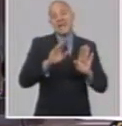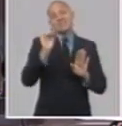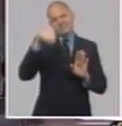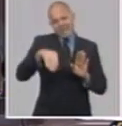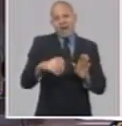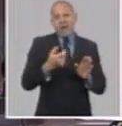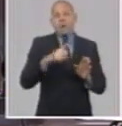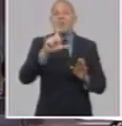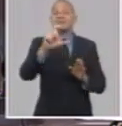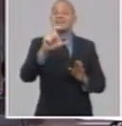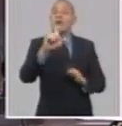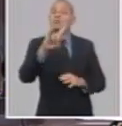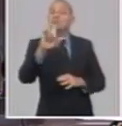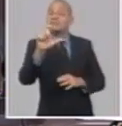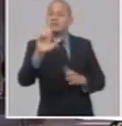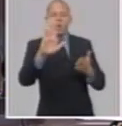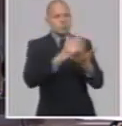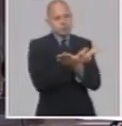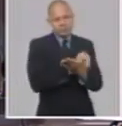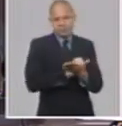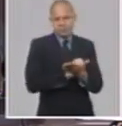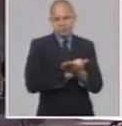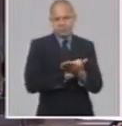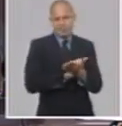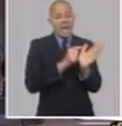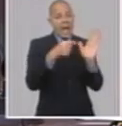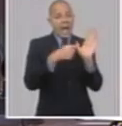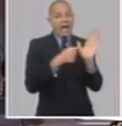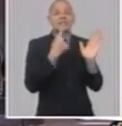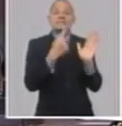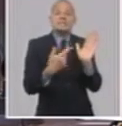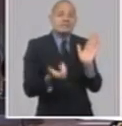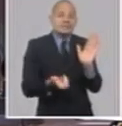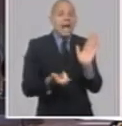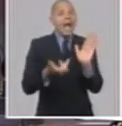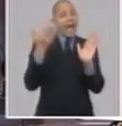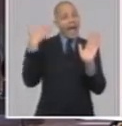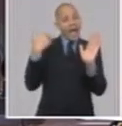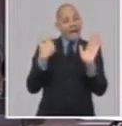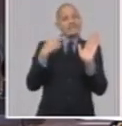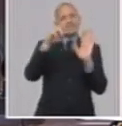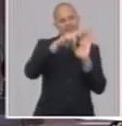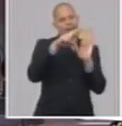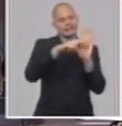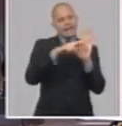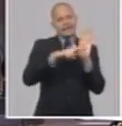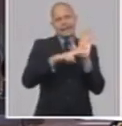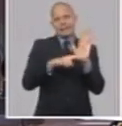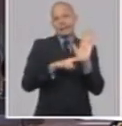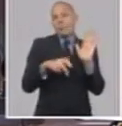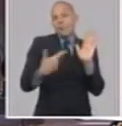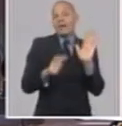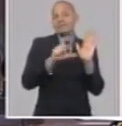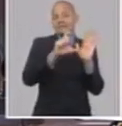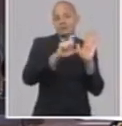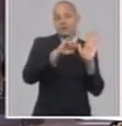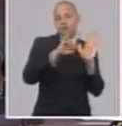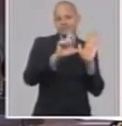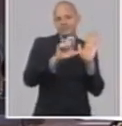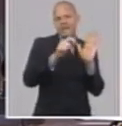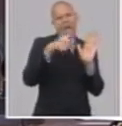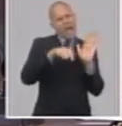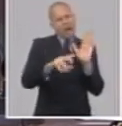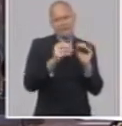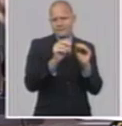y teníamos normativas donde se hacían alusión primero a esta moneda y en segundo